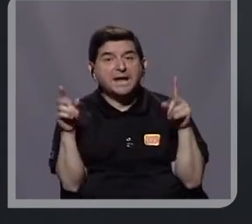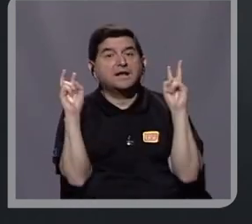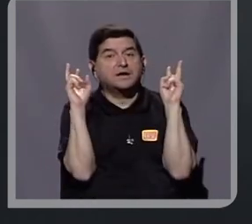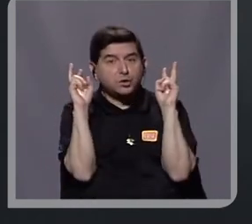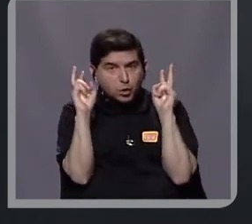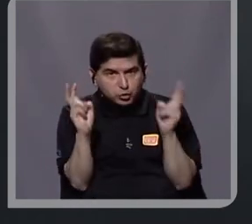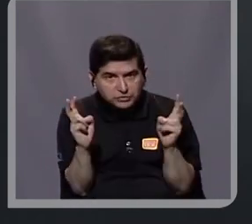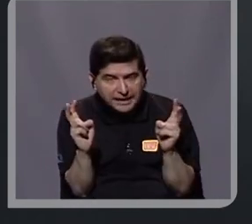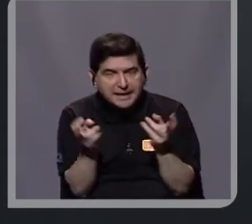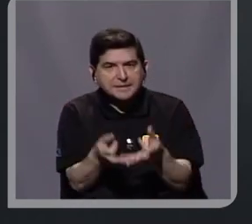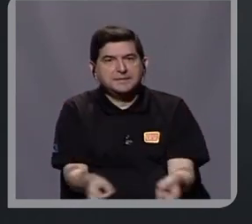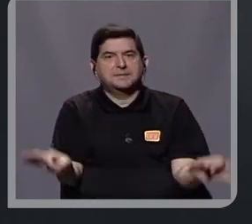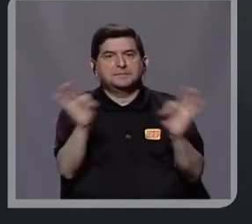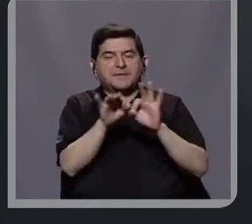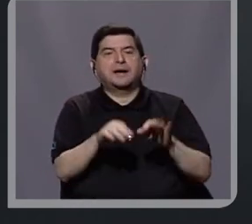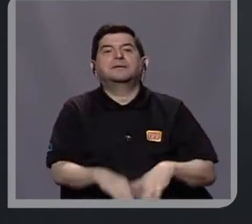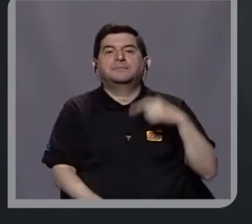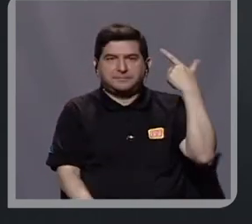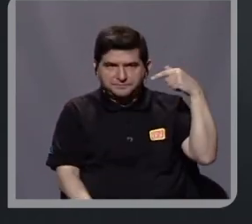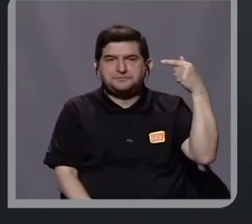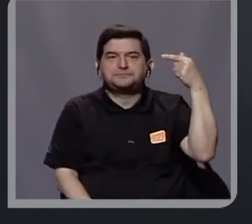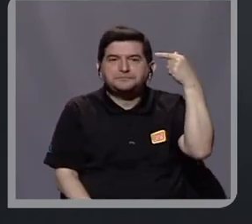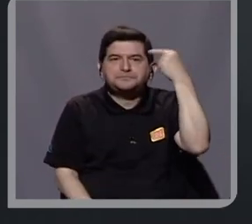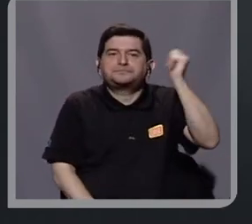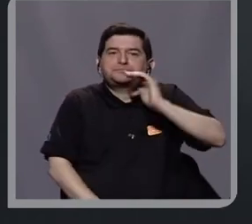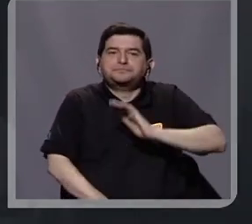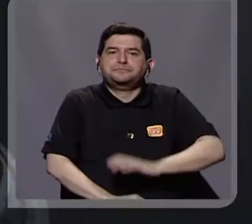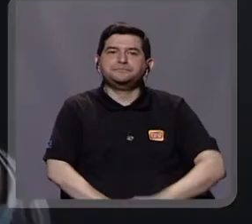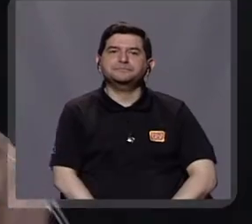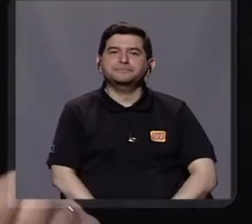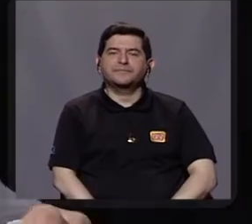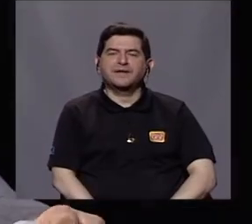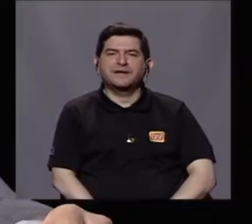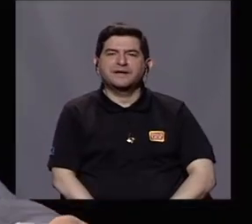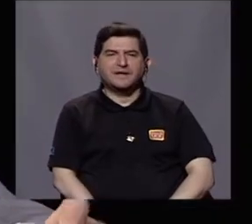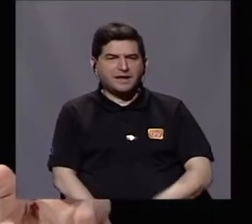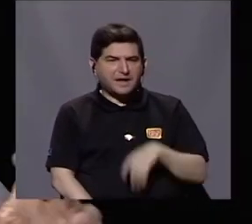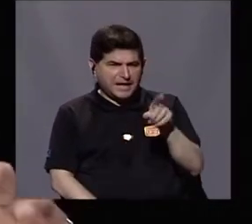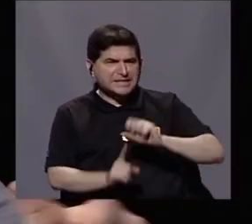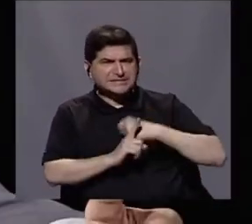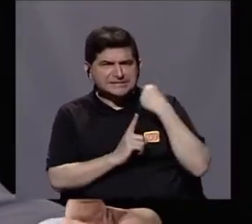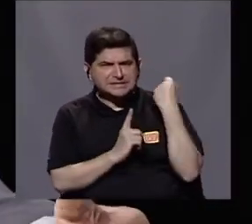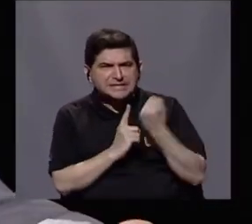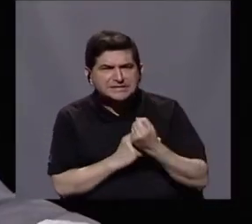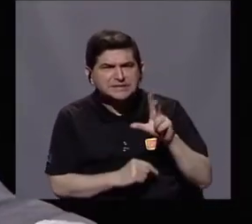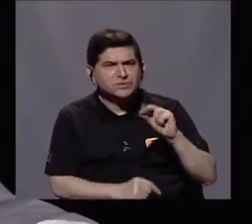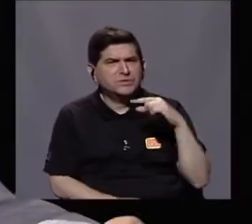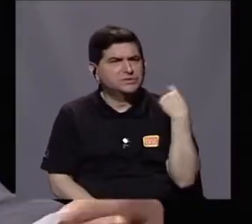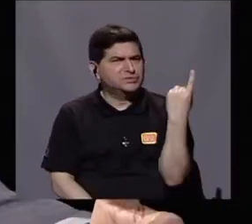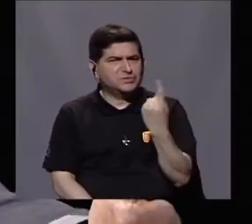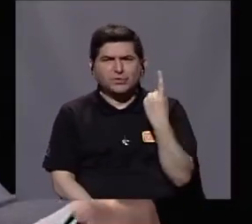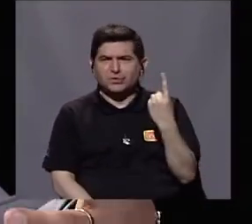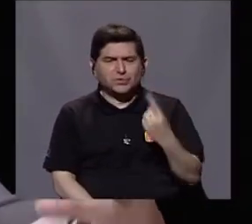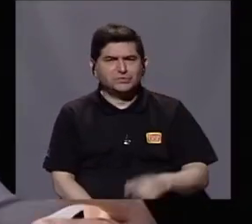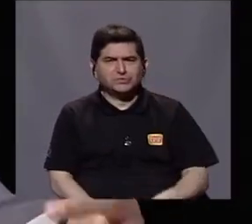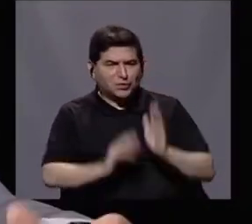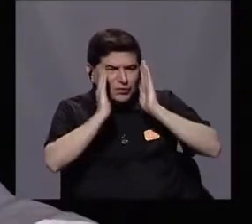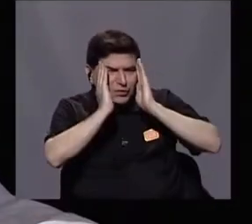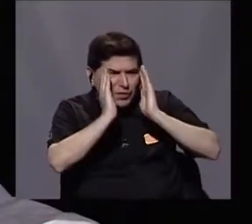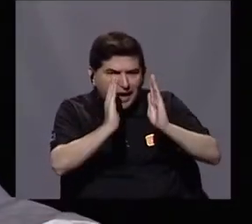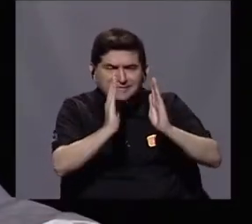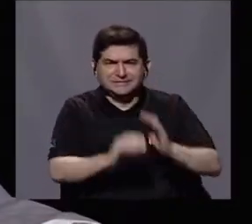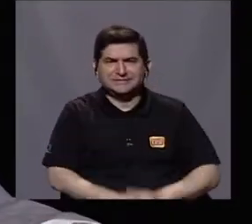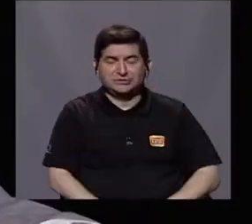tema sustantivo para el Estado. Don Alex, esto es una situación que no solamente atañe a